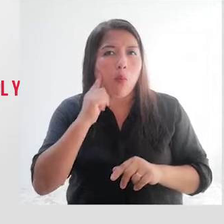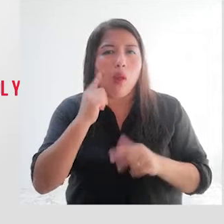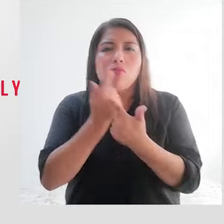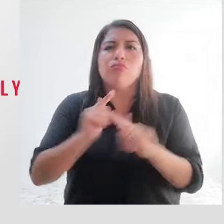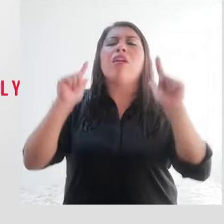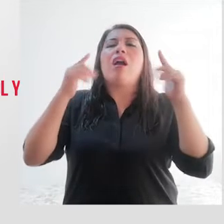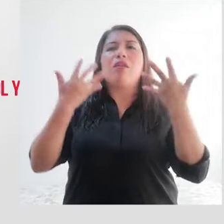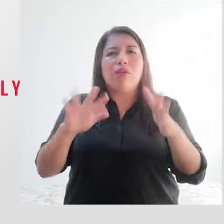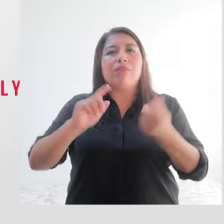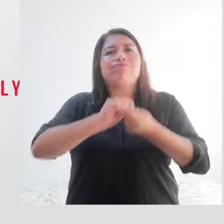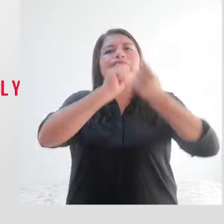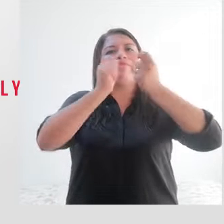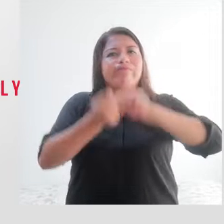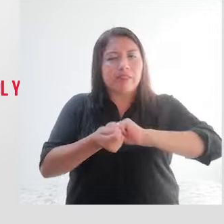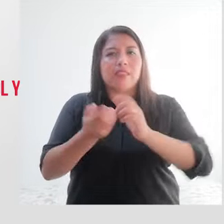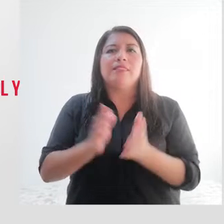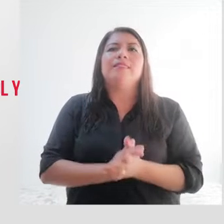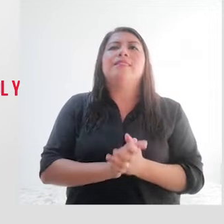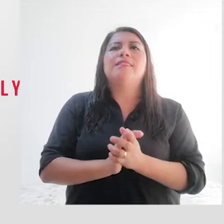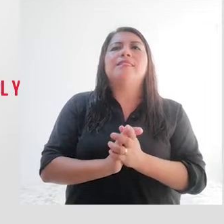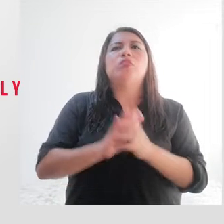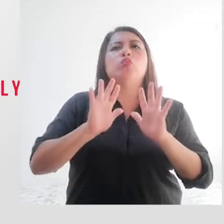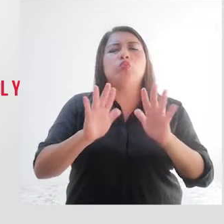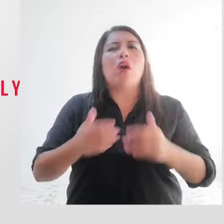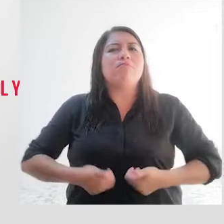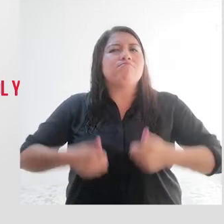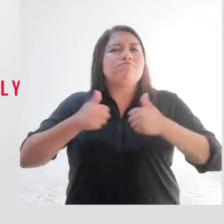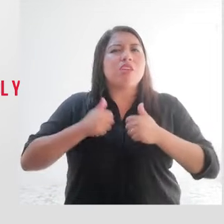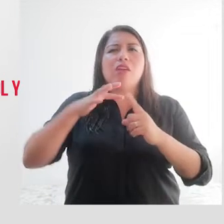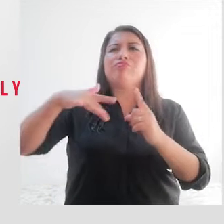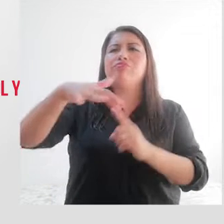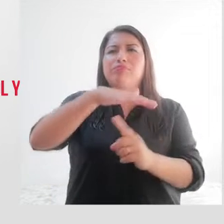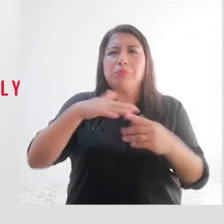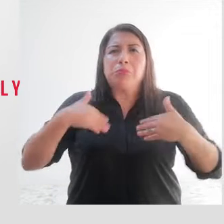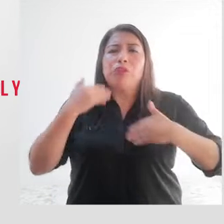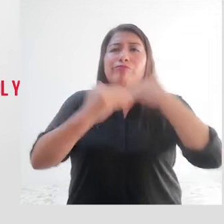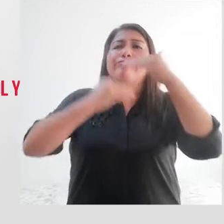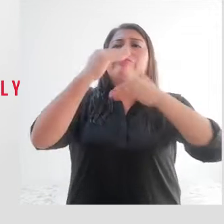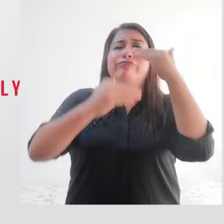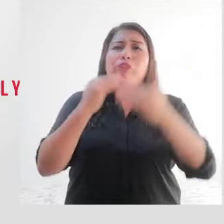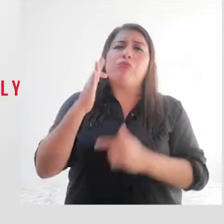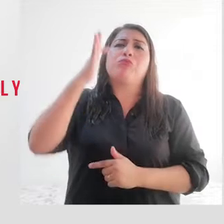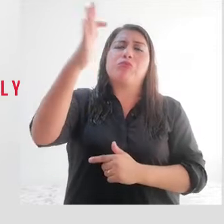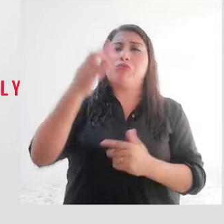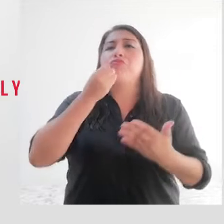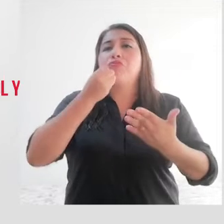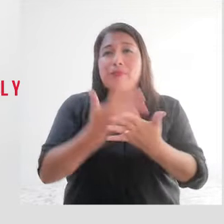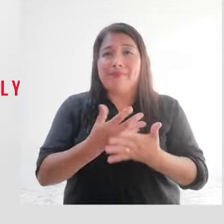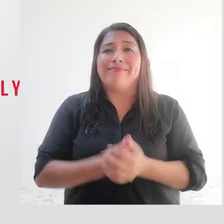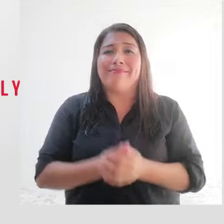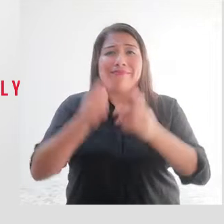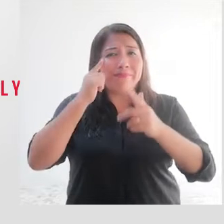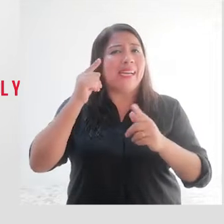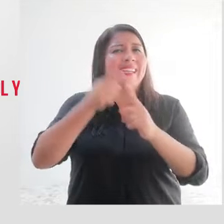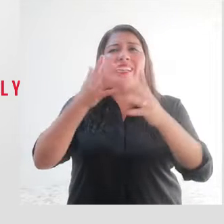mitigación y adaptación al cambio climático, para construir, en realidad, un futuro más sostenible. Todo